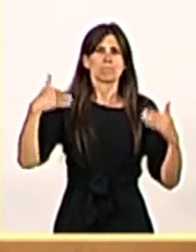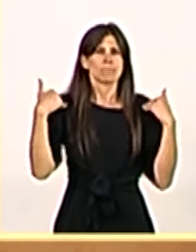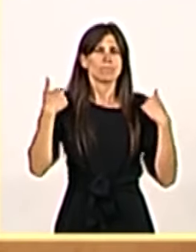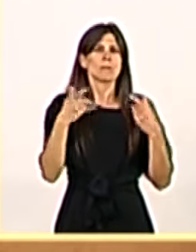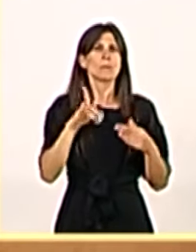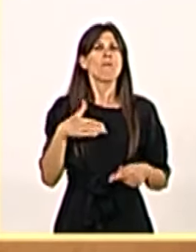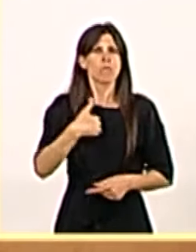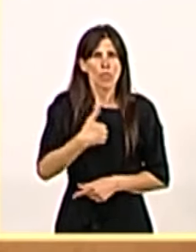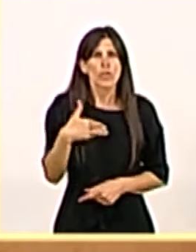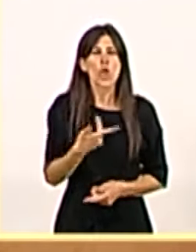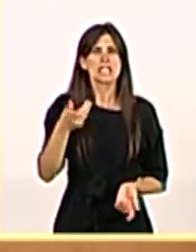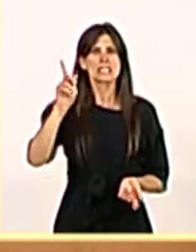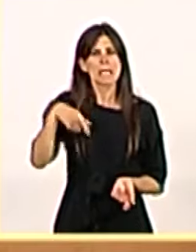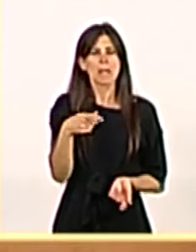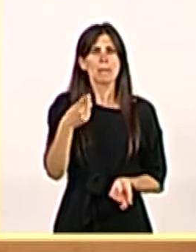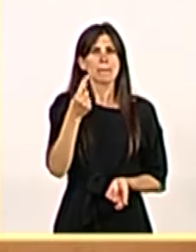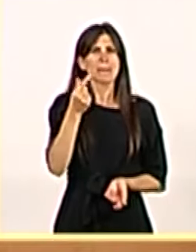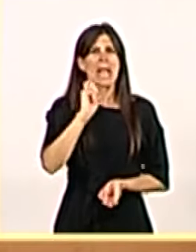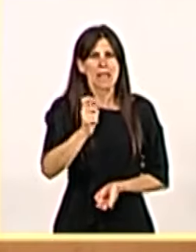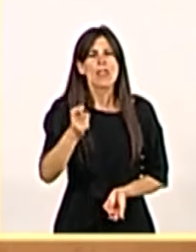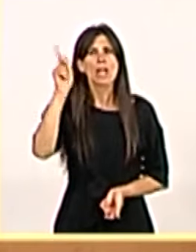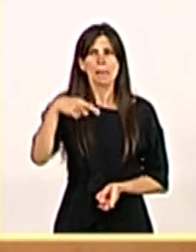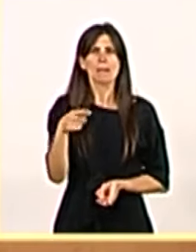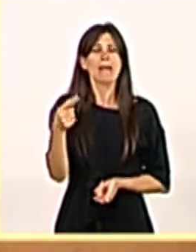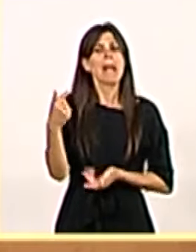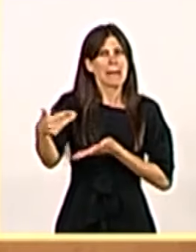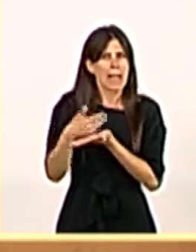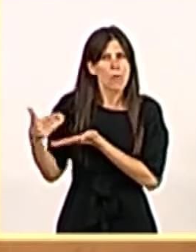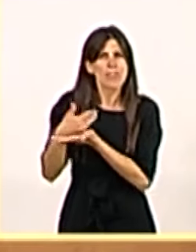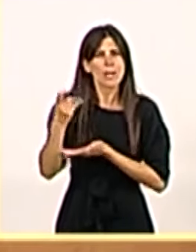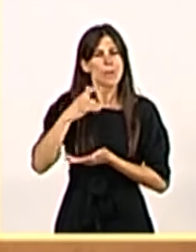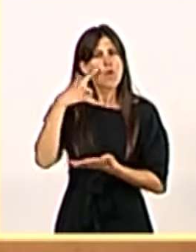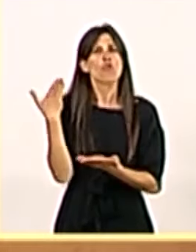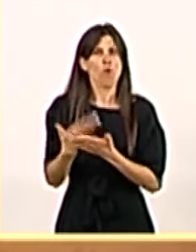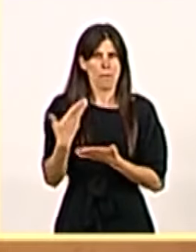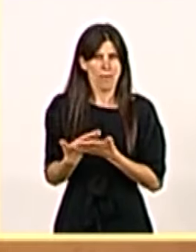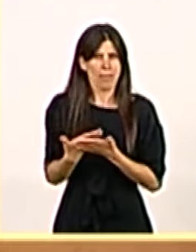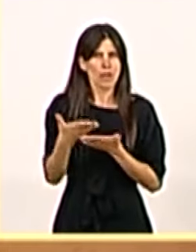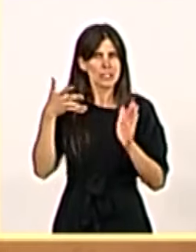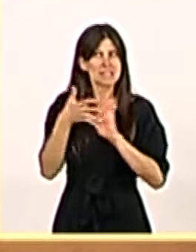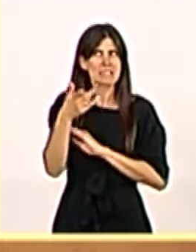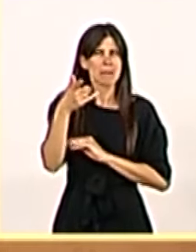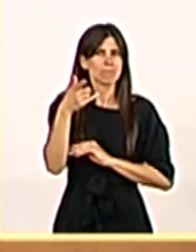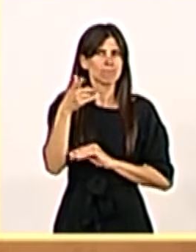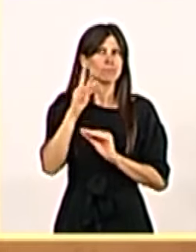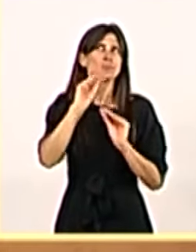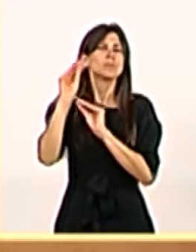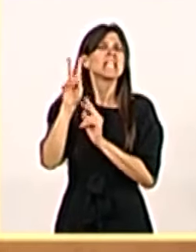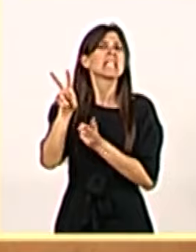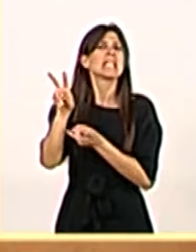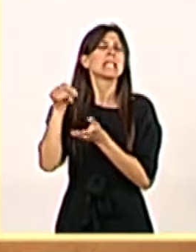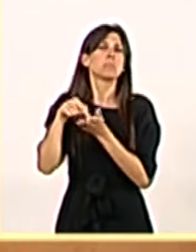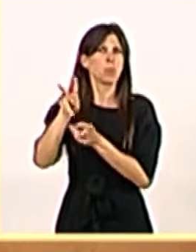recaudación y comprobación de las obligaciones tributarias de los impuestos con el uso, cuando corresponda, de los